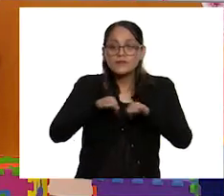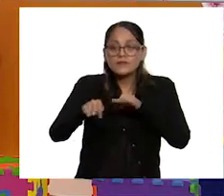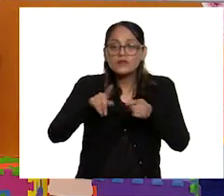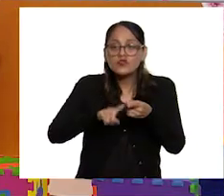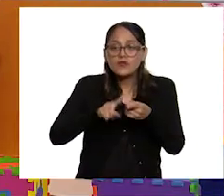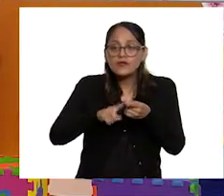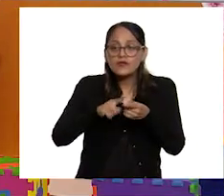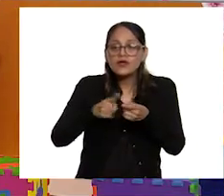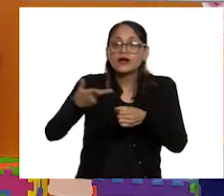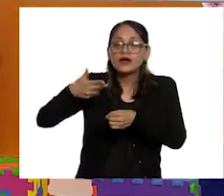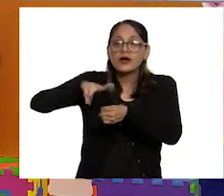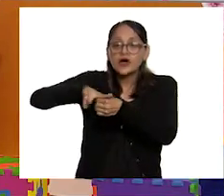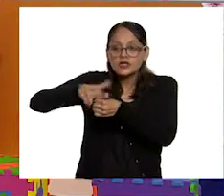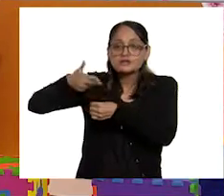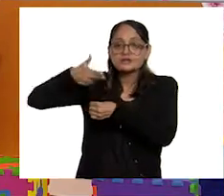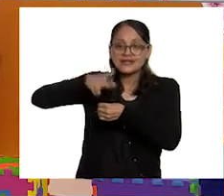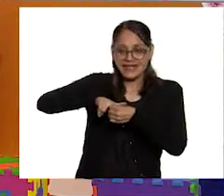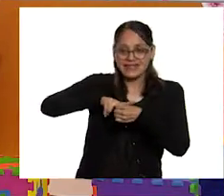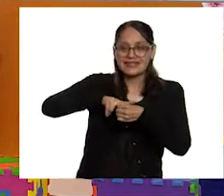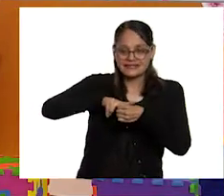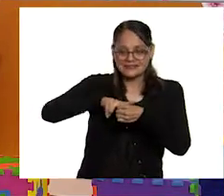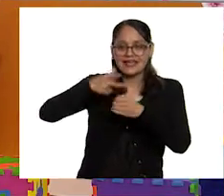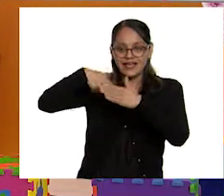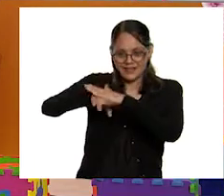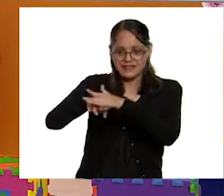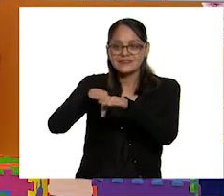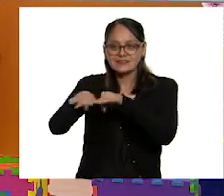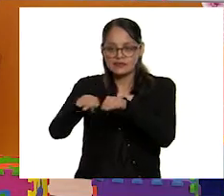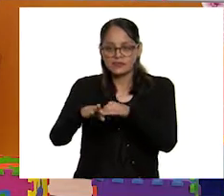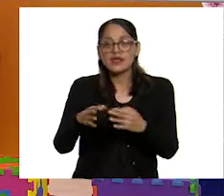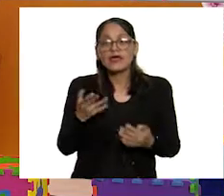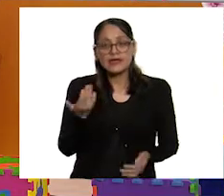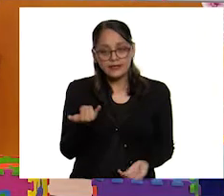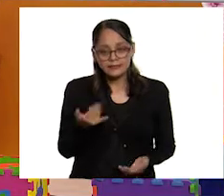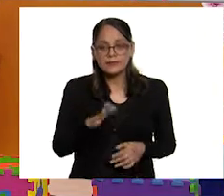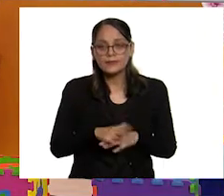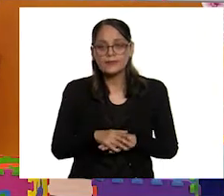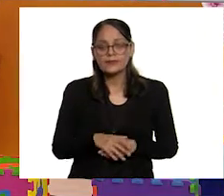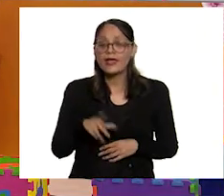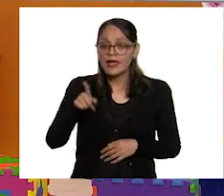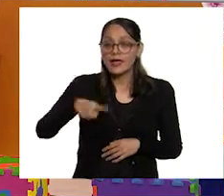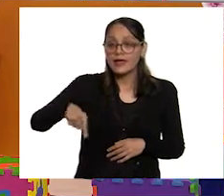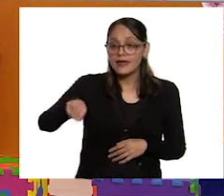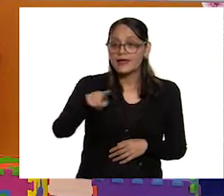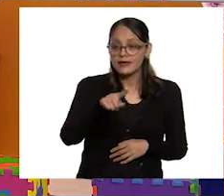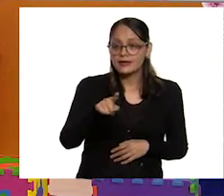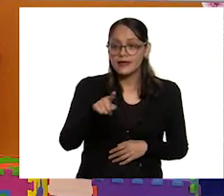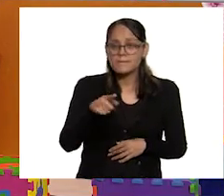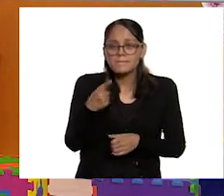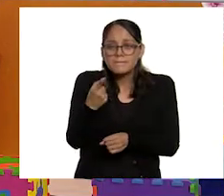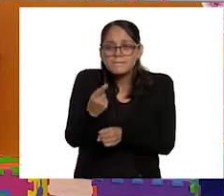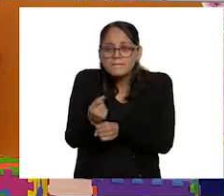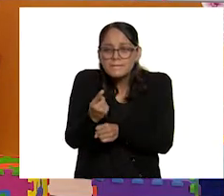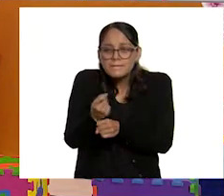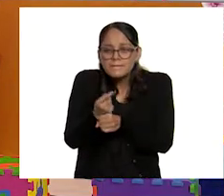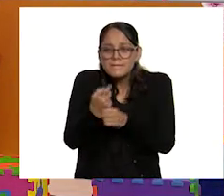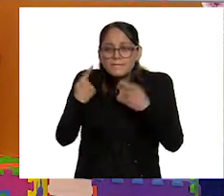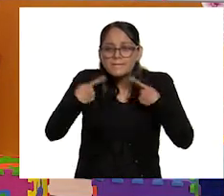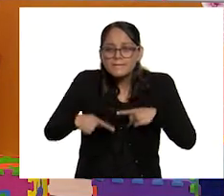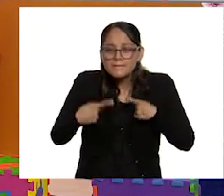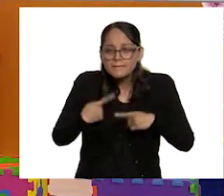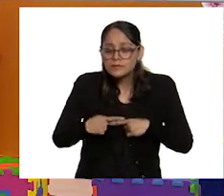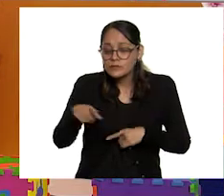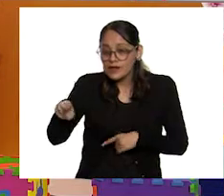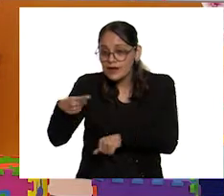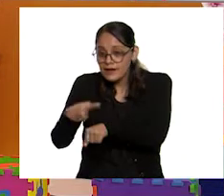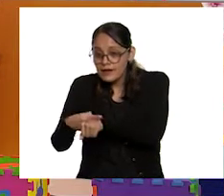hospitales y regularmente, fíjense muy bien, es la primera persona que tiene contacto